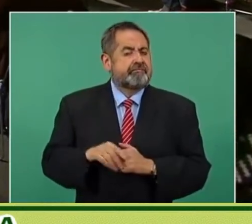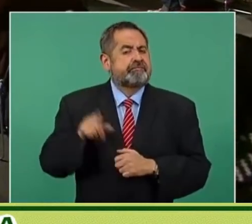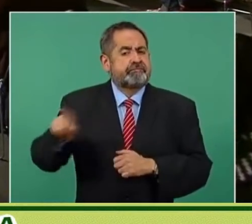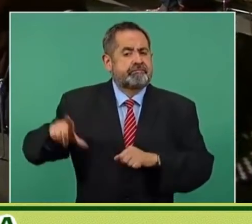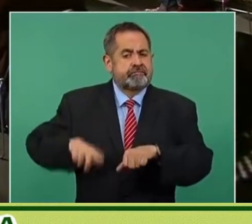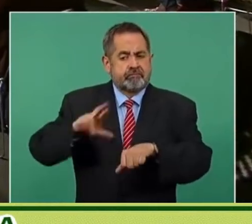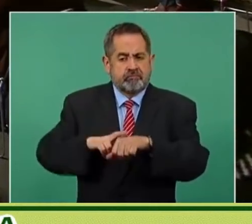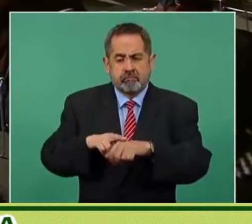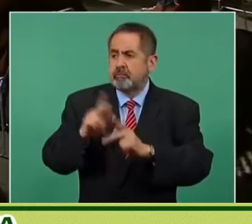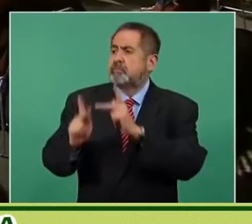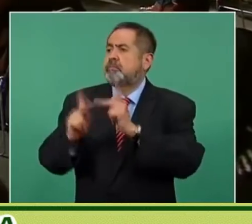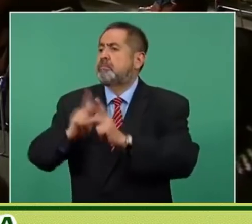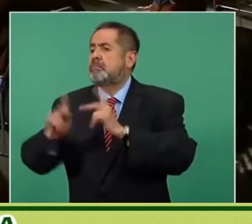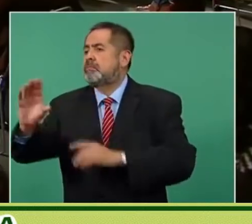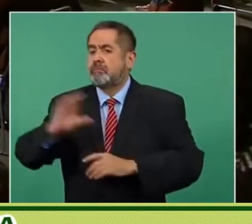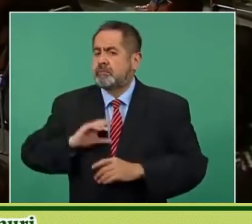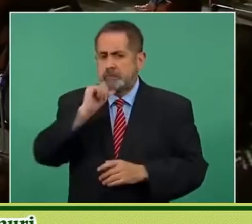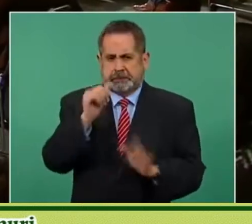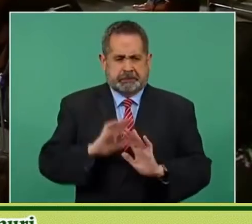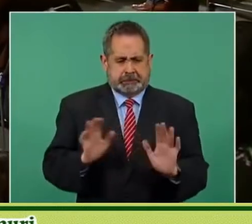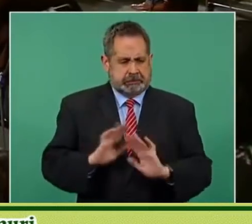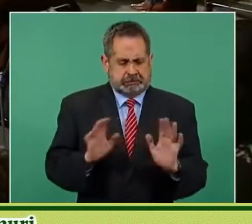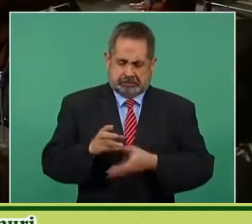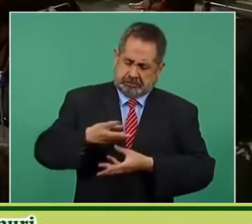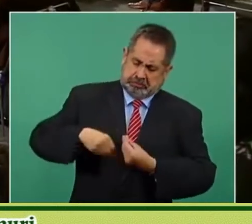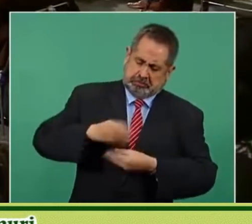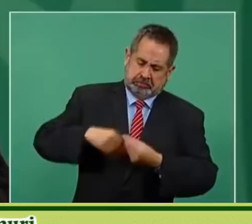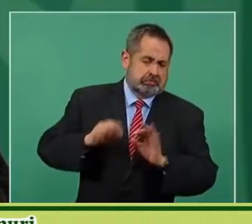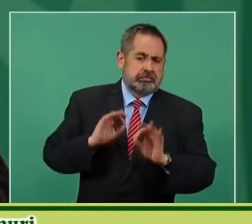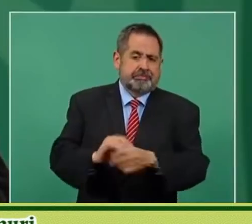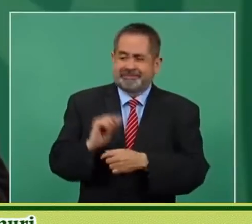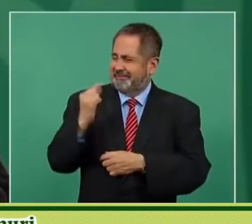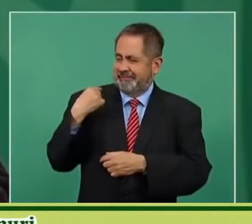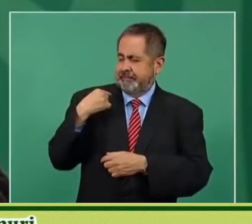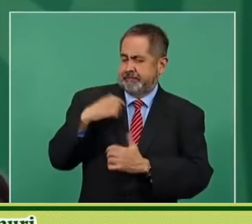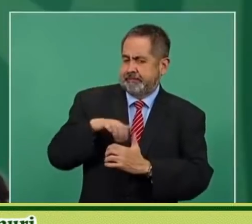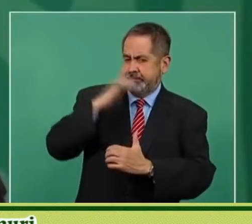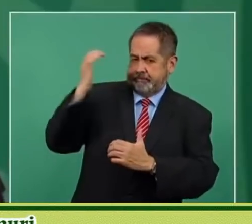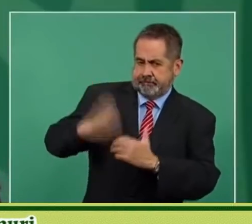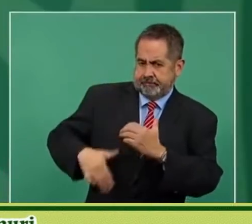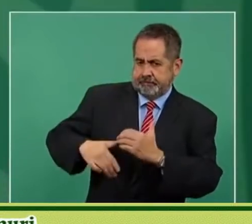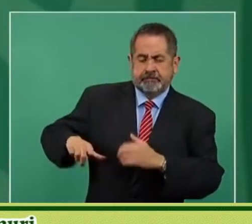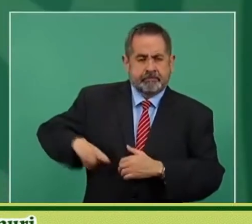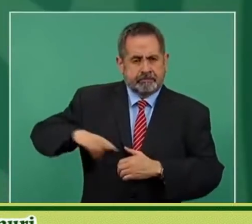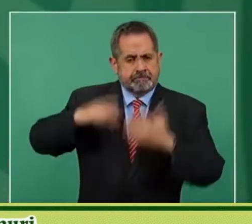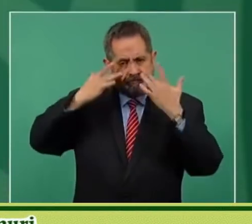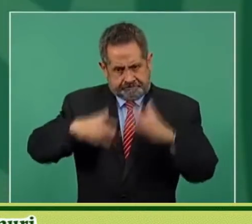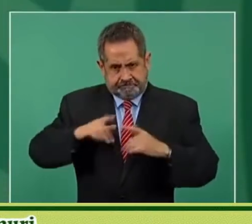no tienen deuda, acaba de terminar. El gobierno